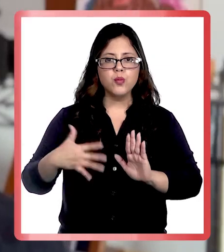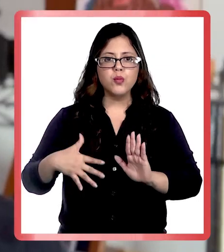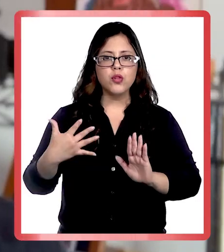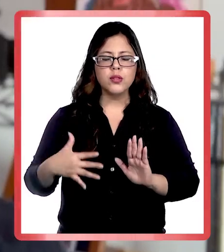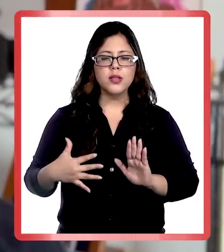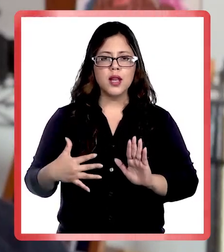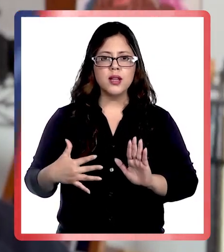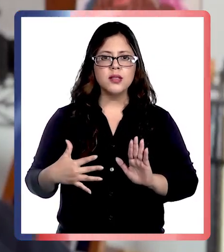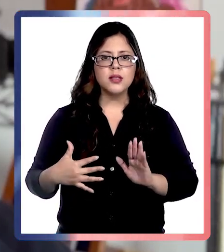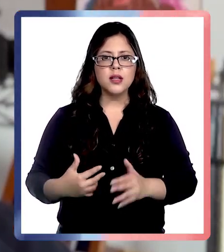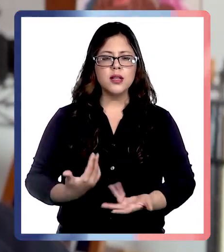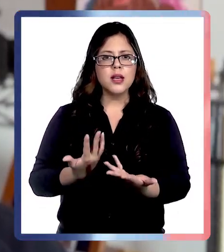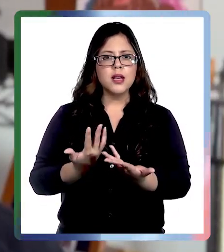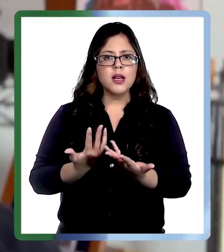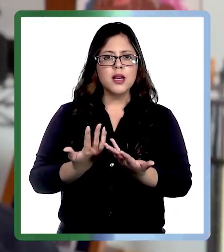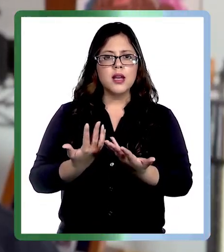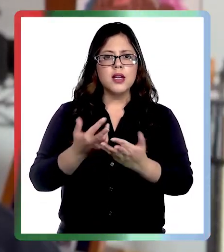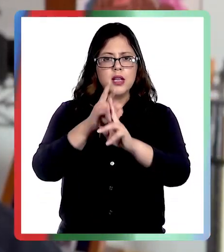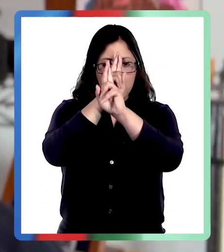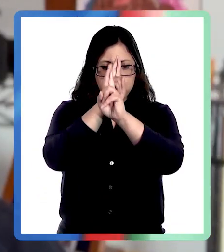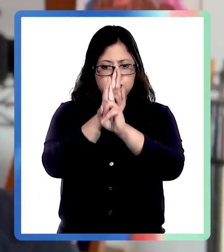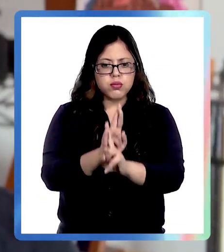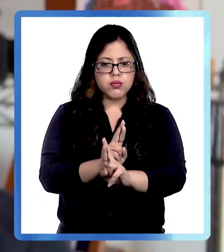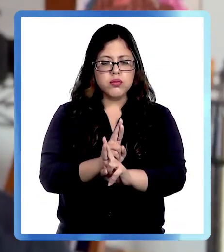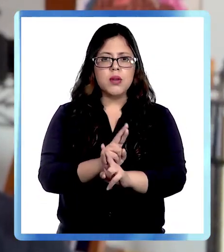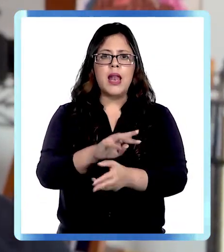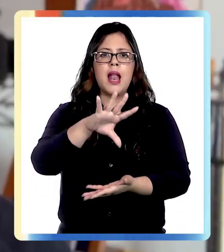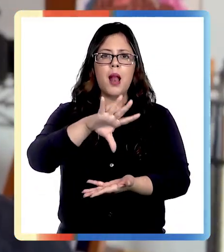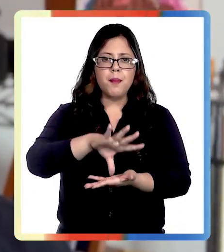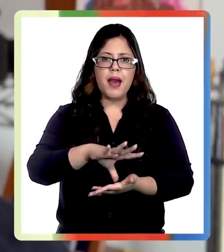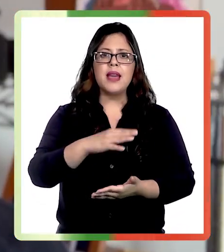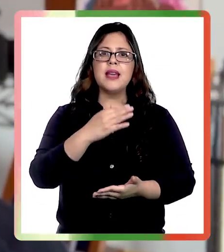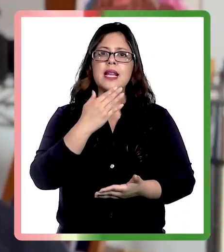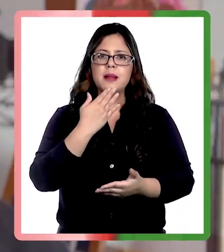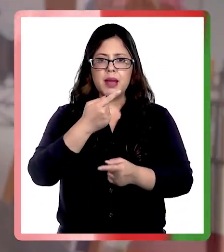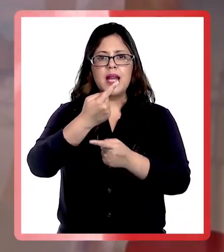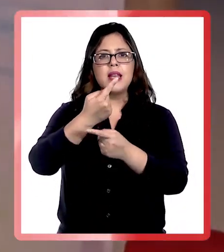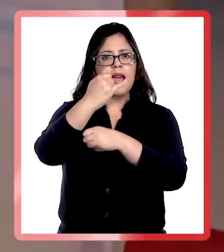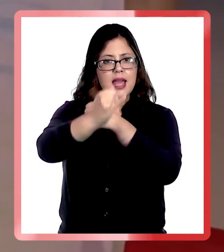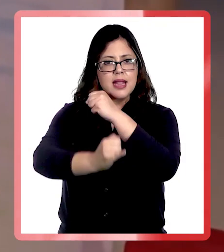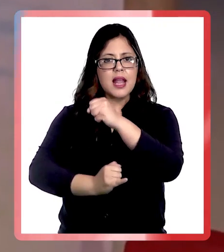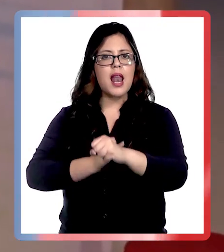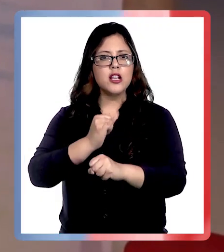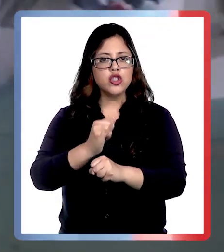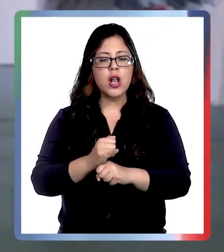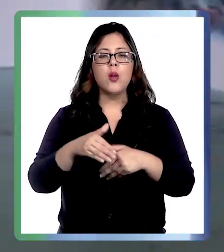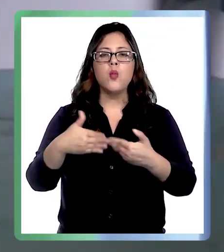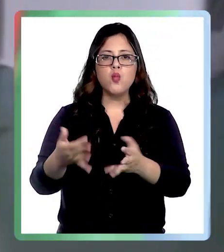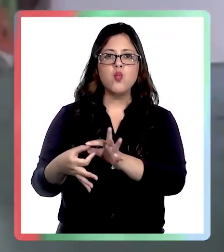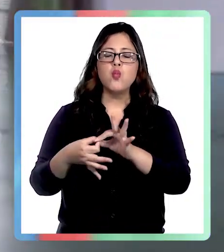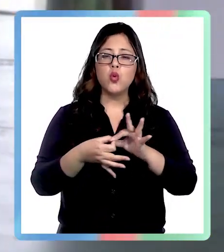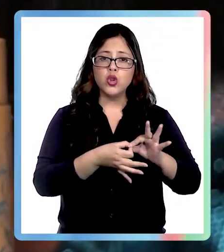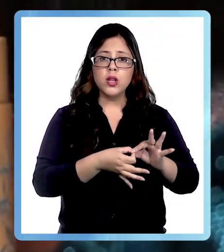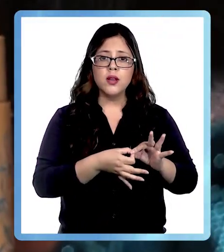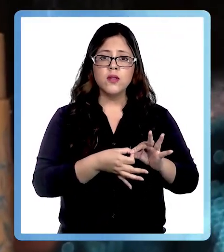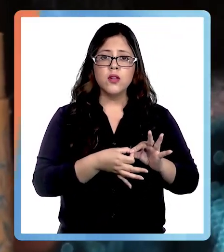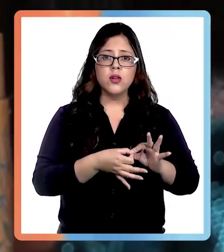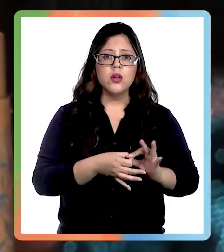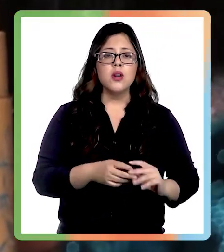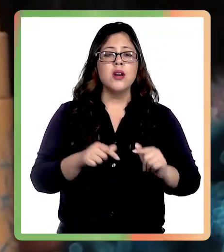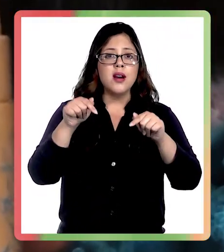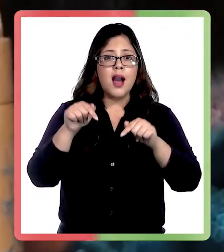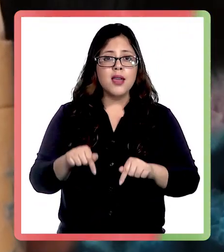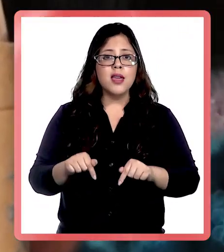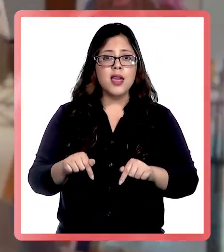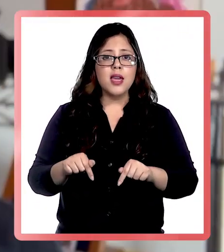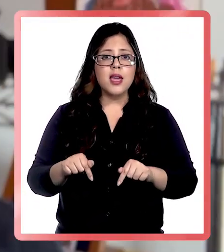que ha sido reconocido a nivel nacional y también internacional. Es por eso que no solo vamos